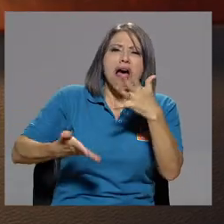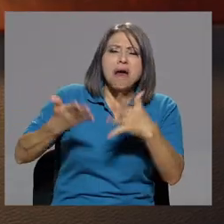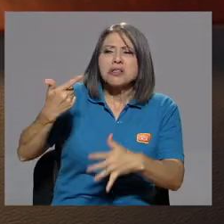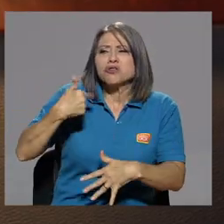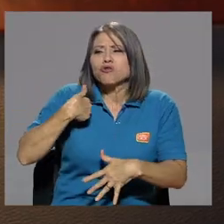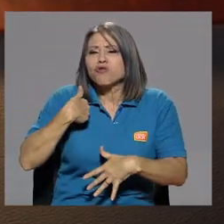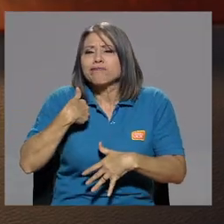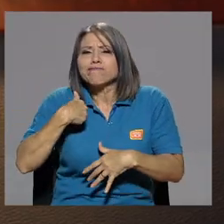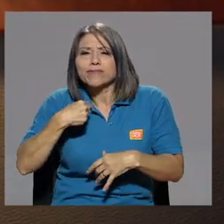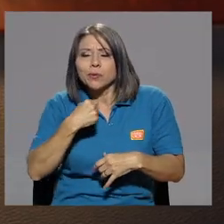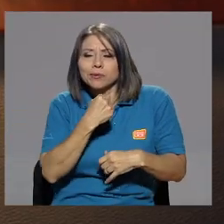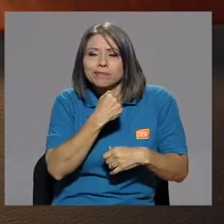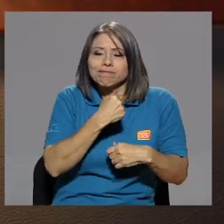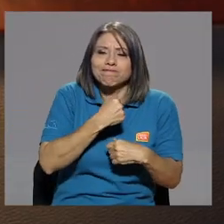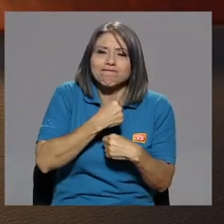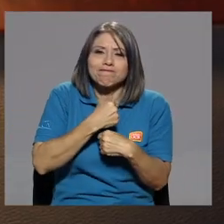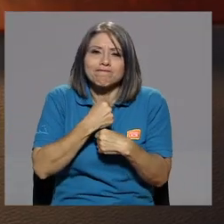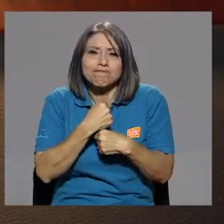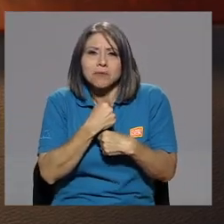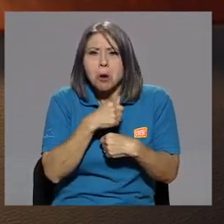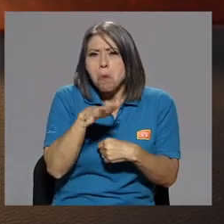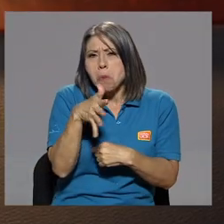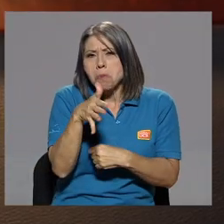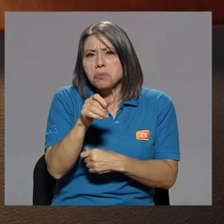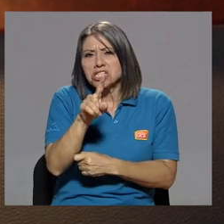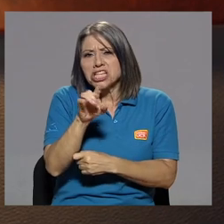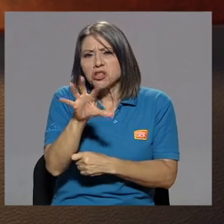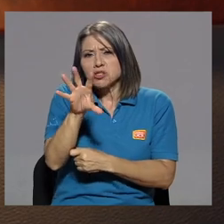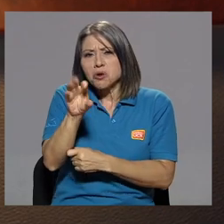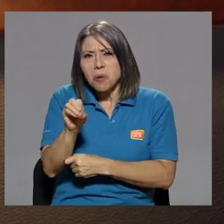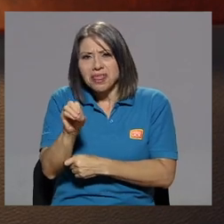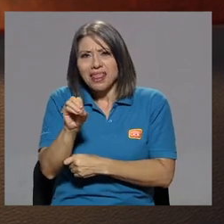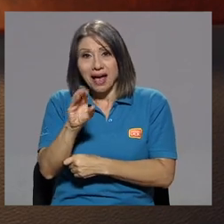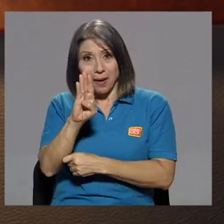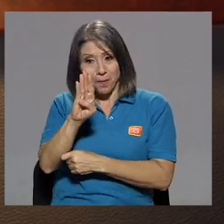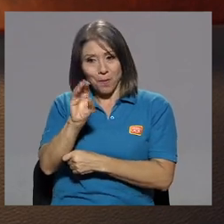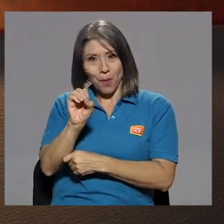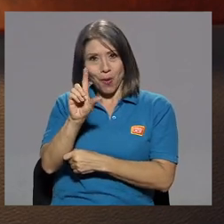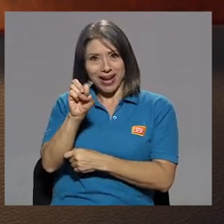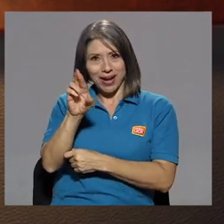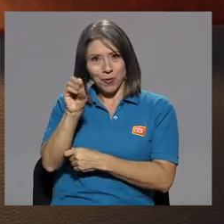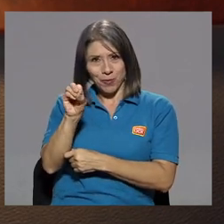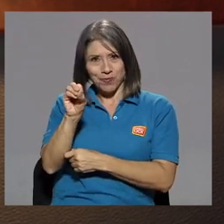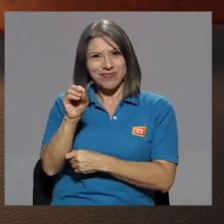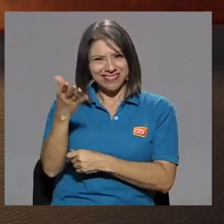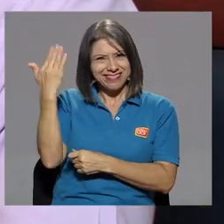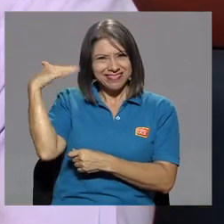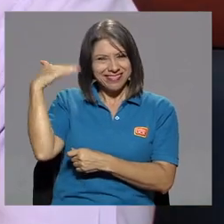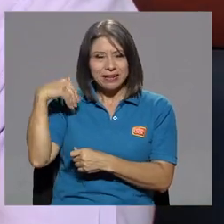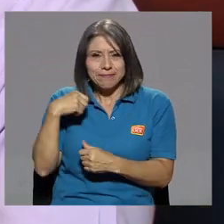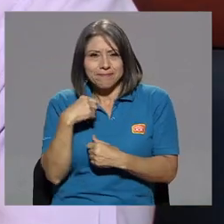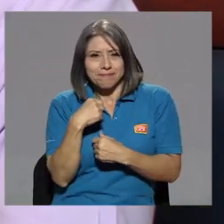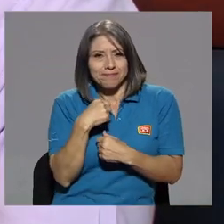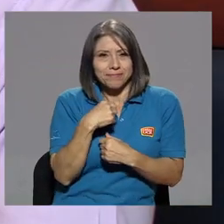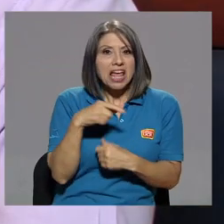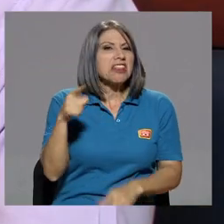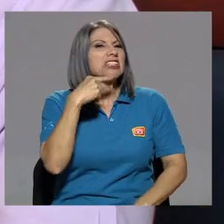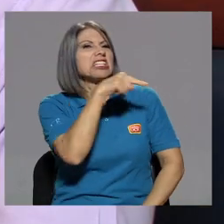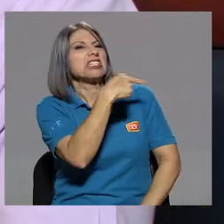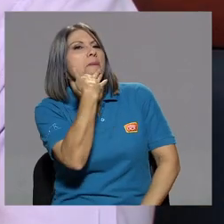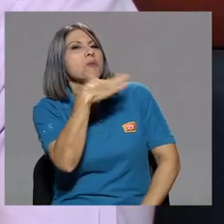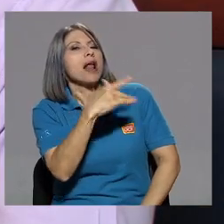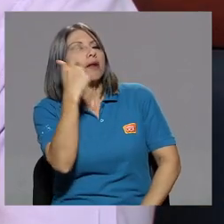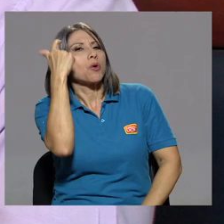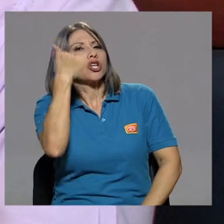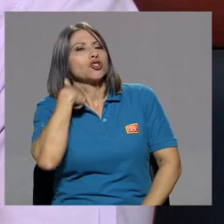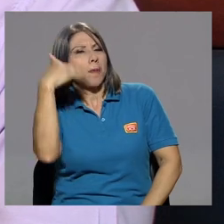tal vez puedo, unos 150 boleros en aquel entonces. Estás muy mal porque yo me